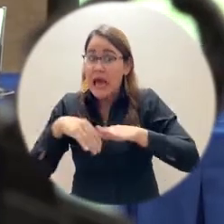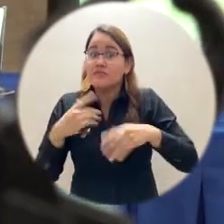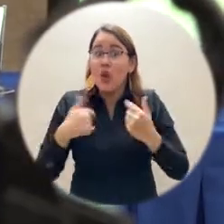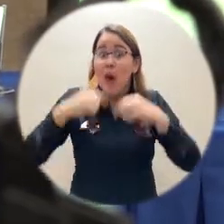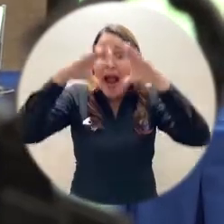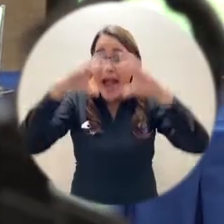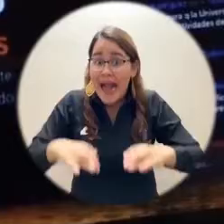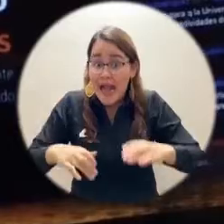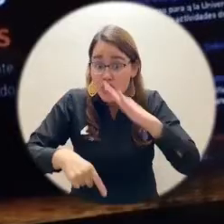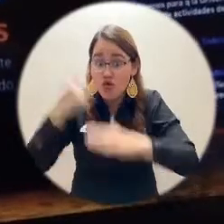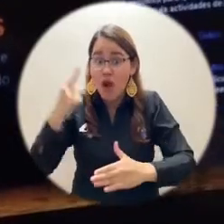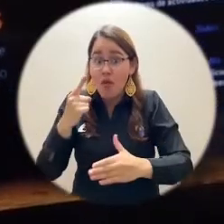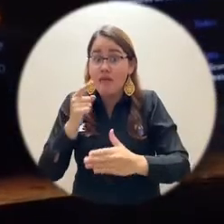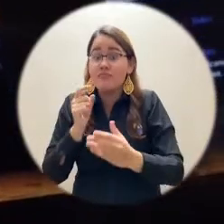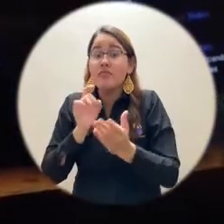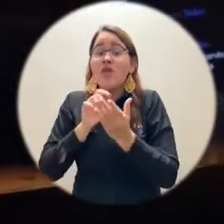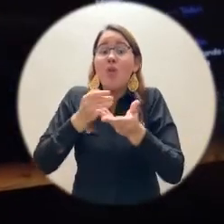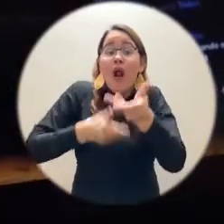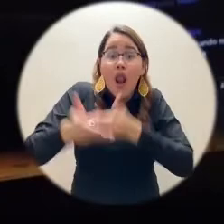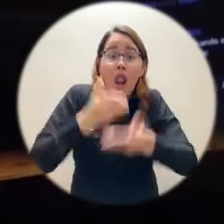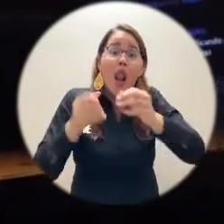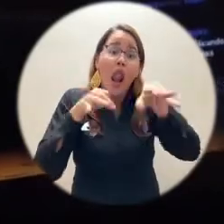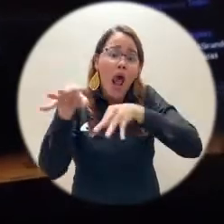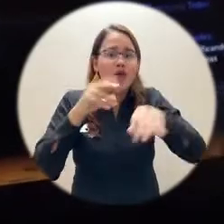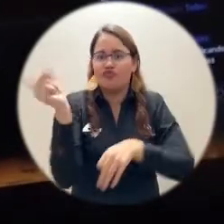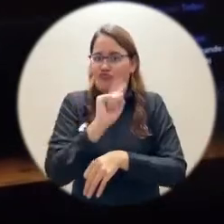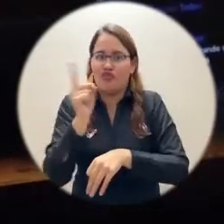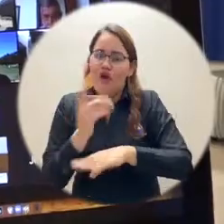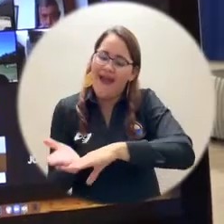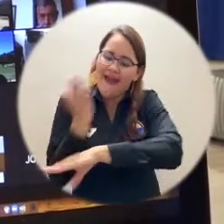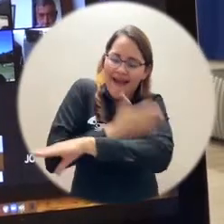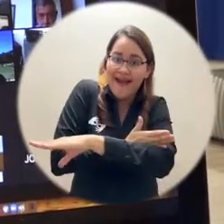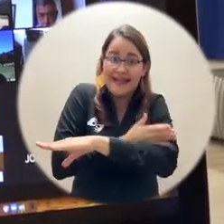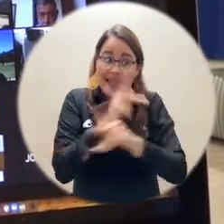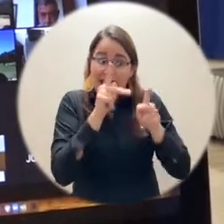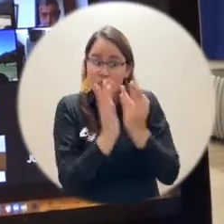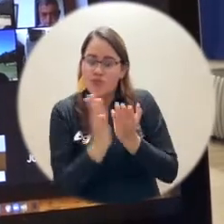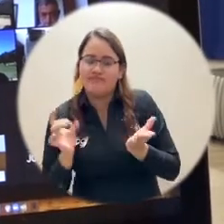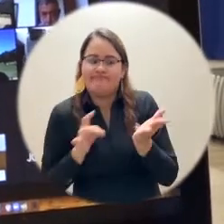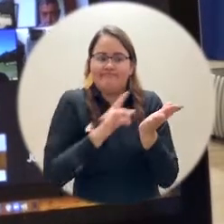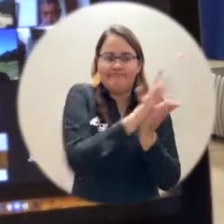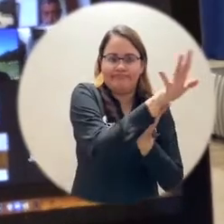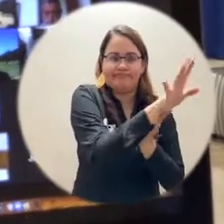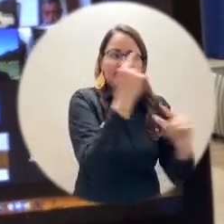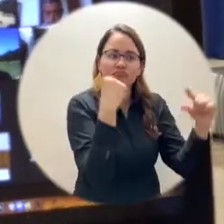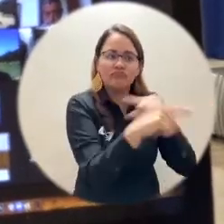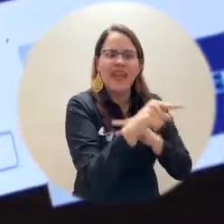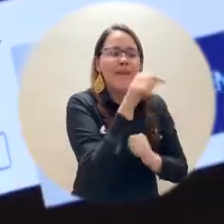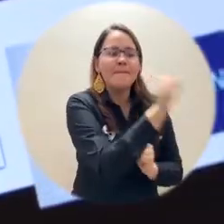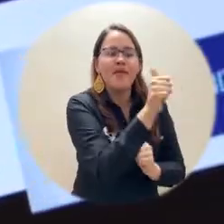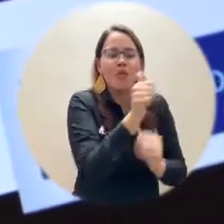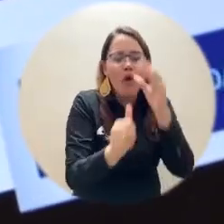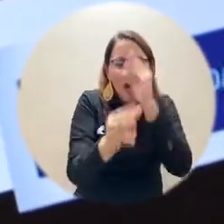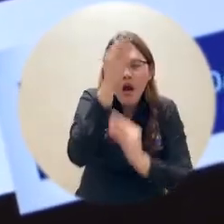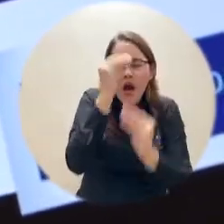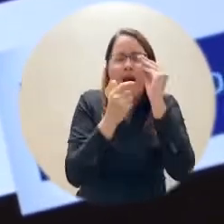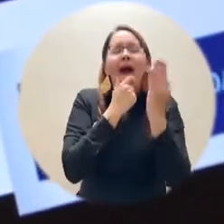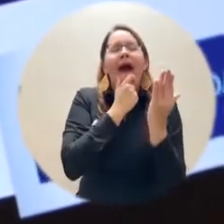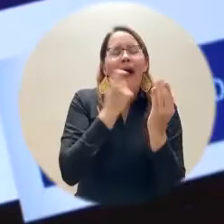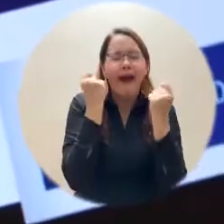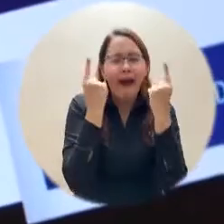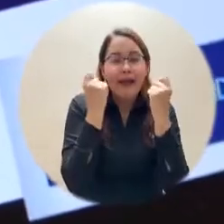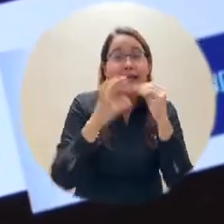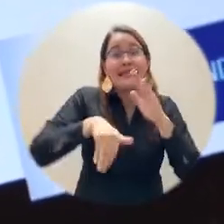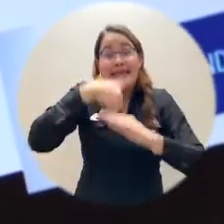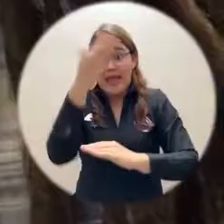pasaba el 80% de la clase dando su cátedra y ya no, porque ya gran parte de ese contenido el estudiante ya está más contextualizado. Y cuando